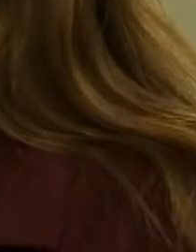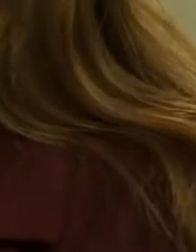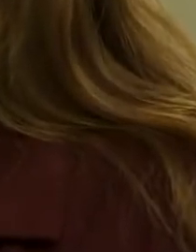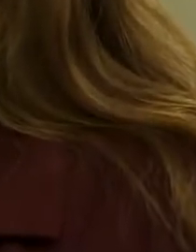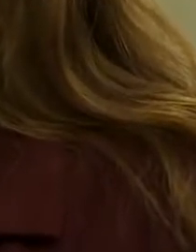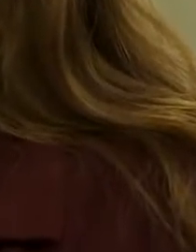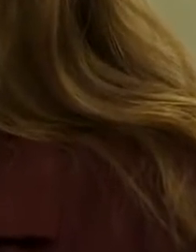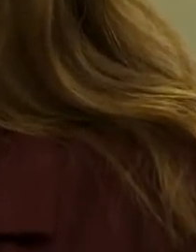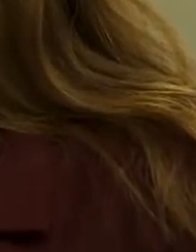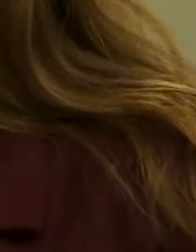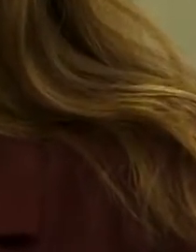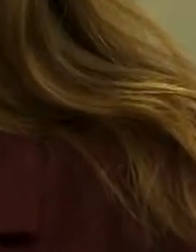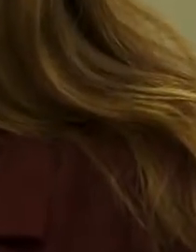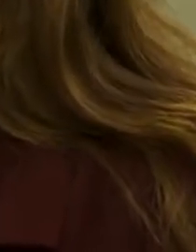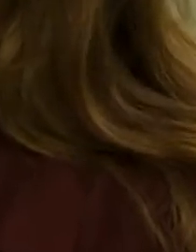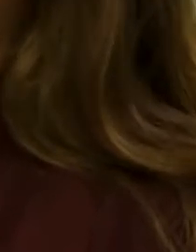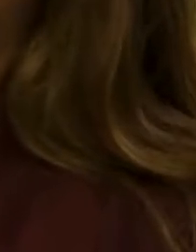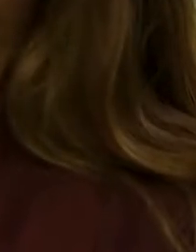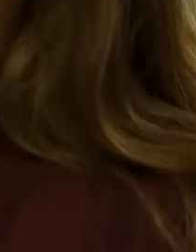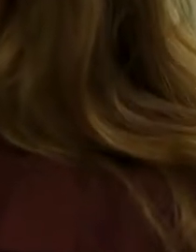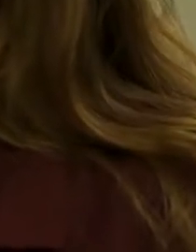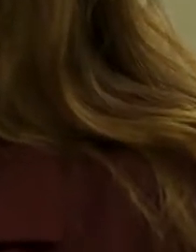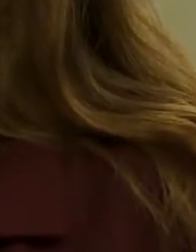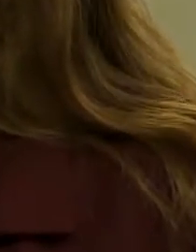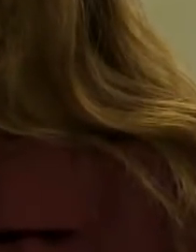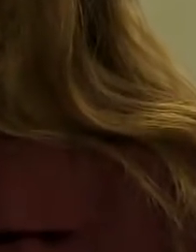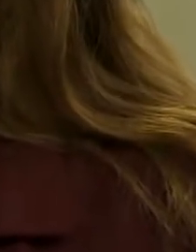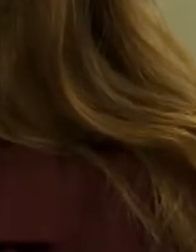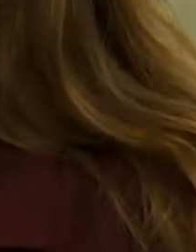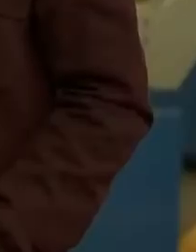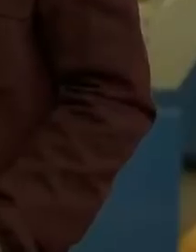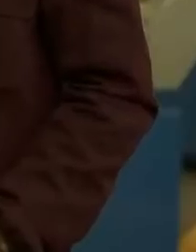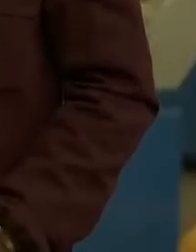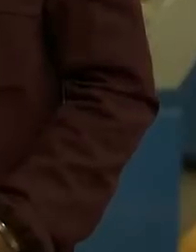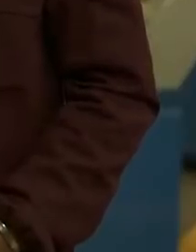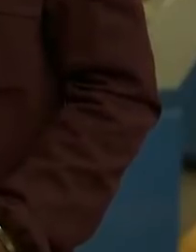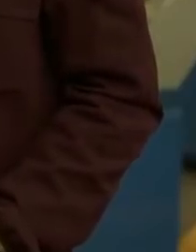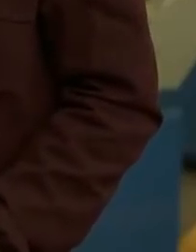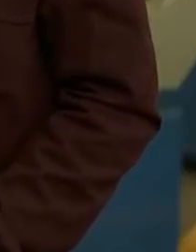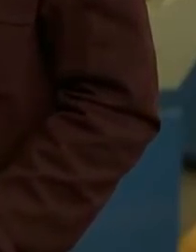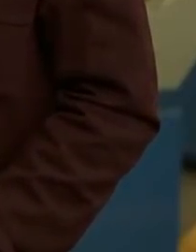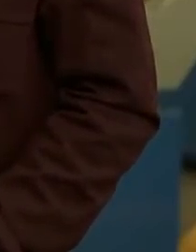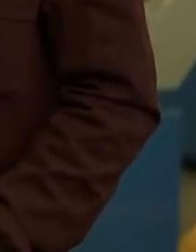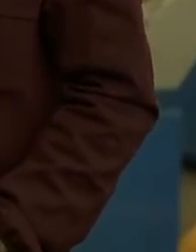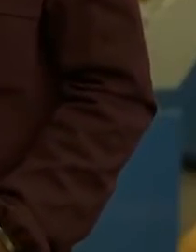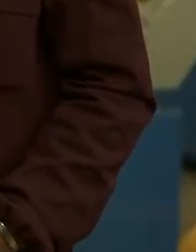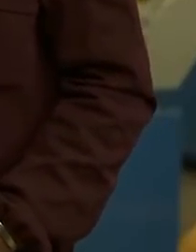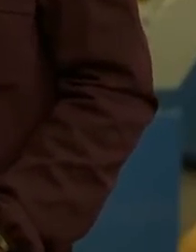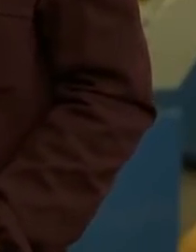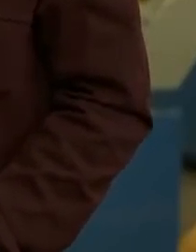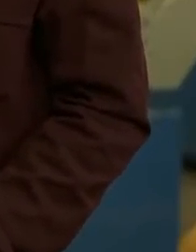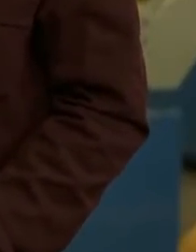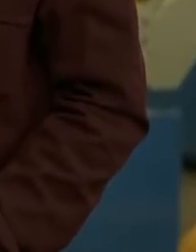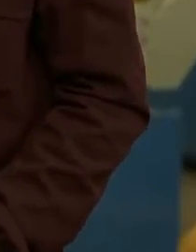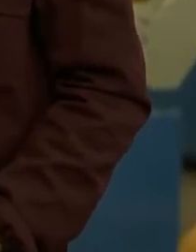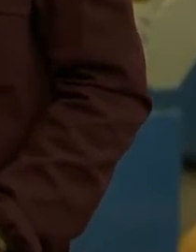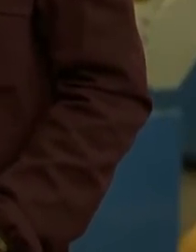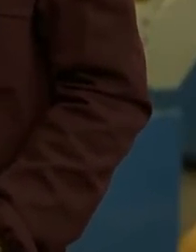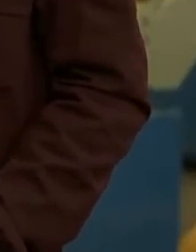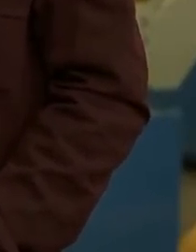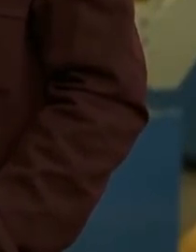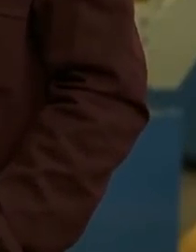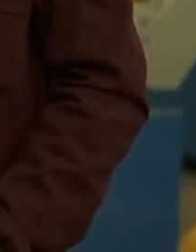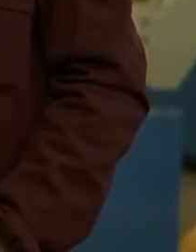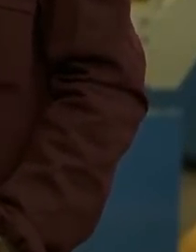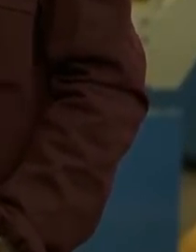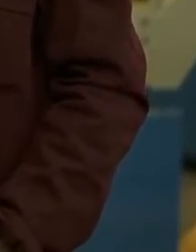Mi hermano ha sido un ejemplo porque él terminó su carrera en la vocacional, entonces él ha sido un gran apoyo y un gran